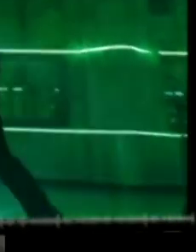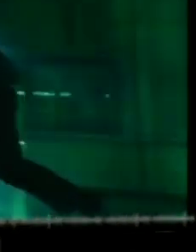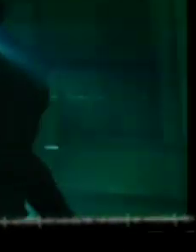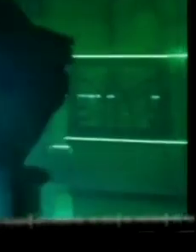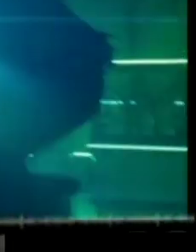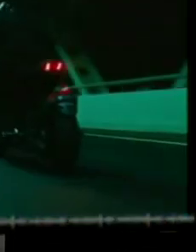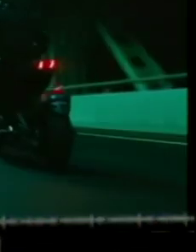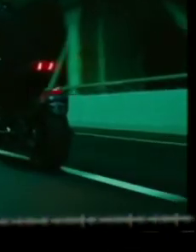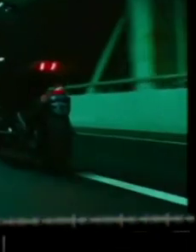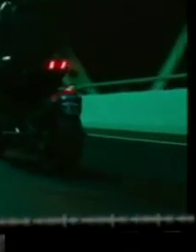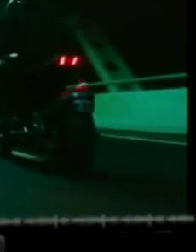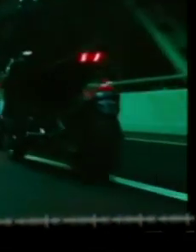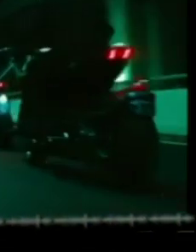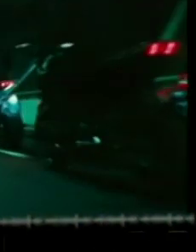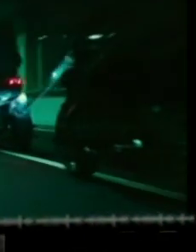To follow that star.